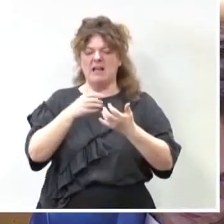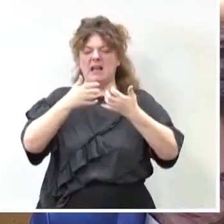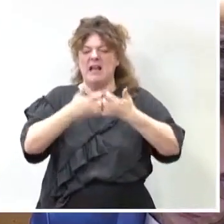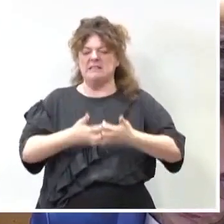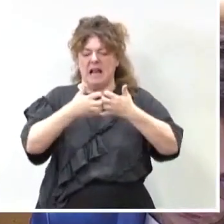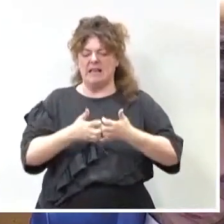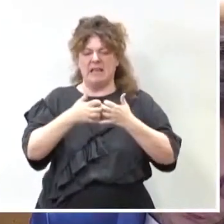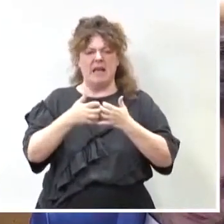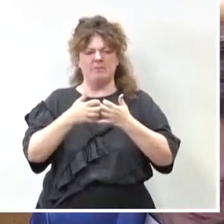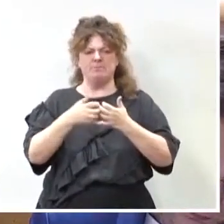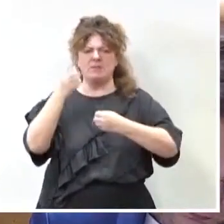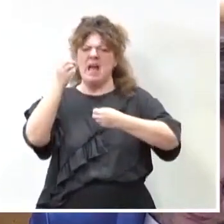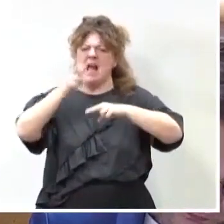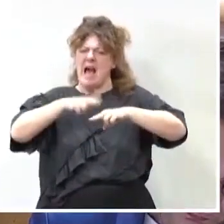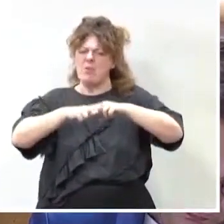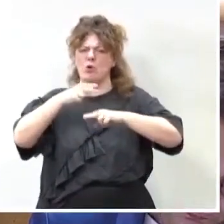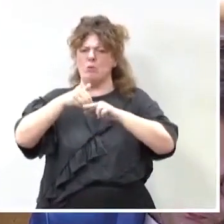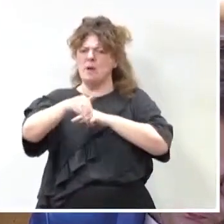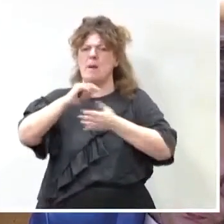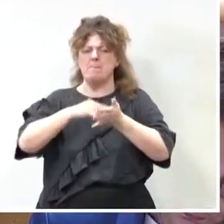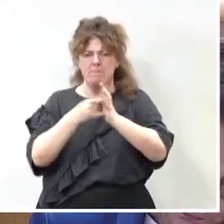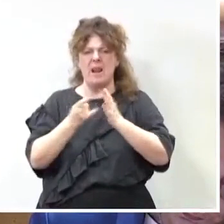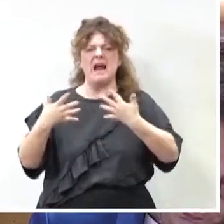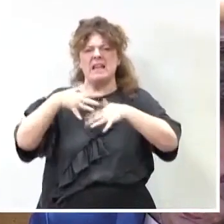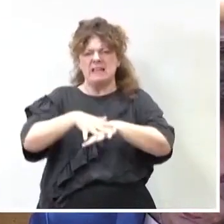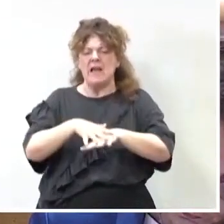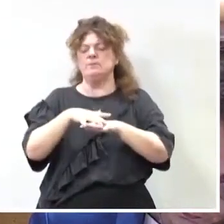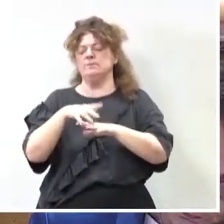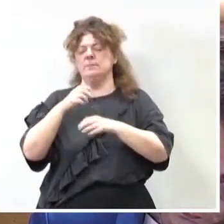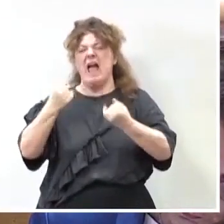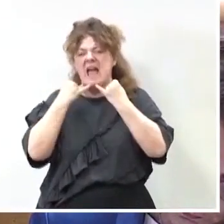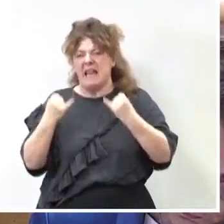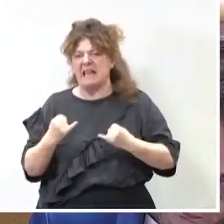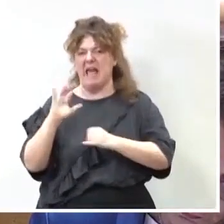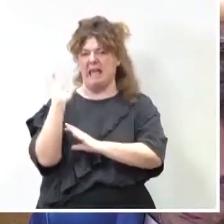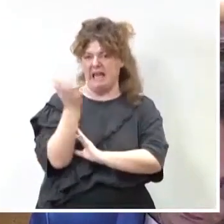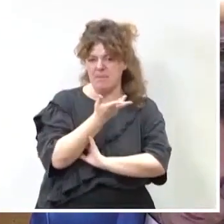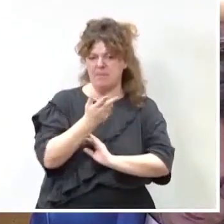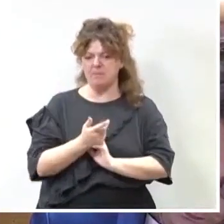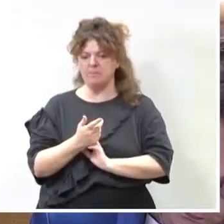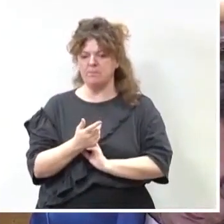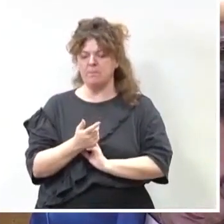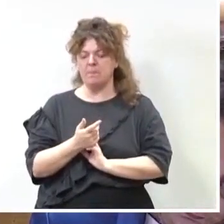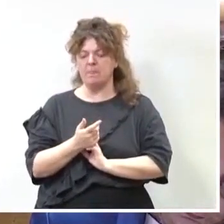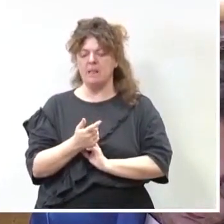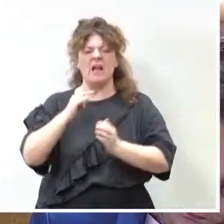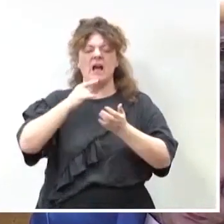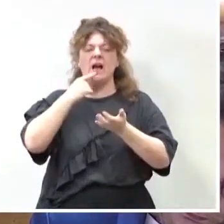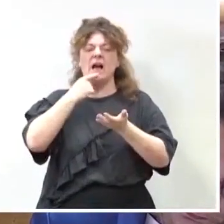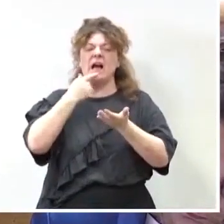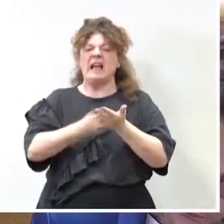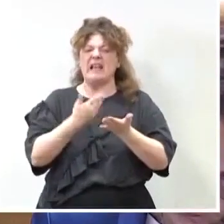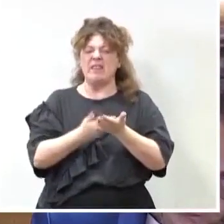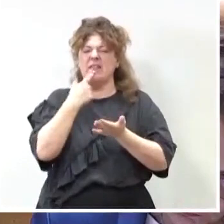descarbonización a largo plazo, aparece recogido en el Plan Nacional Integrado de Energía y Clima, sabiendo que si bien las recetas son, sobre todo,